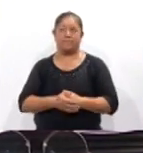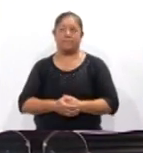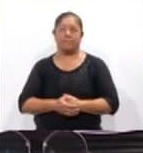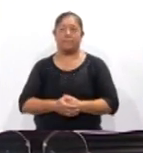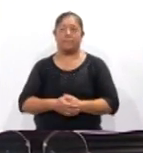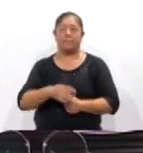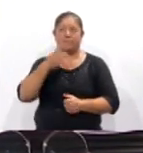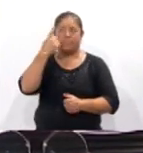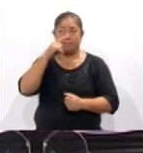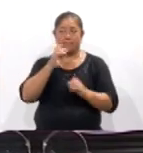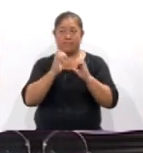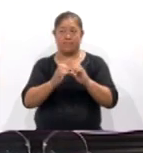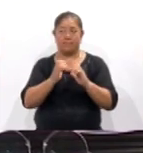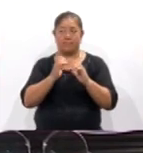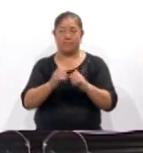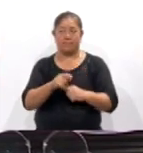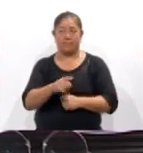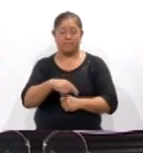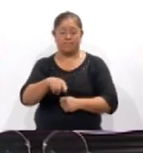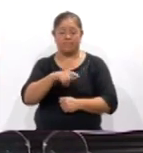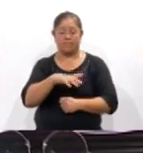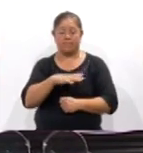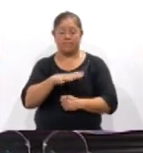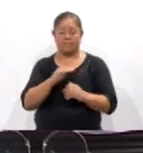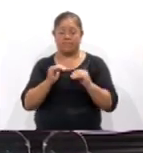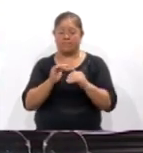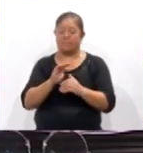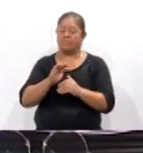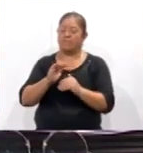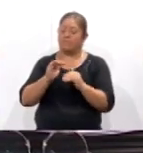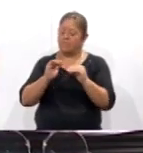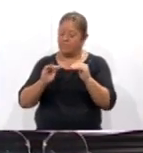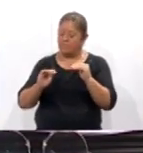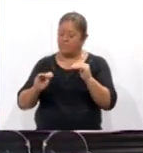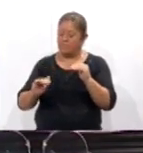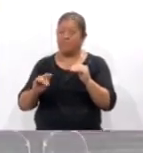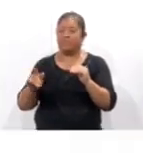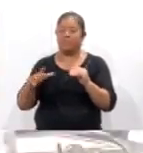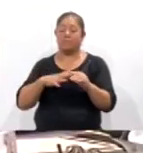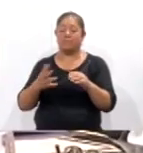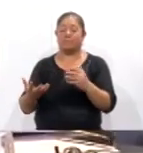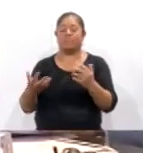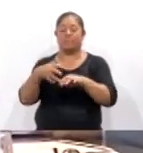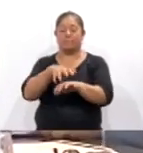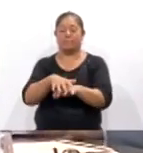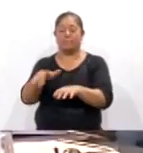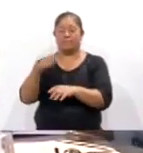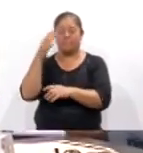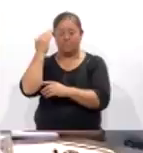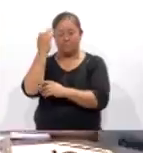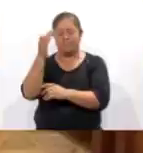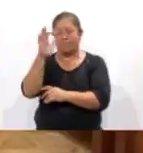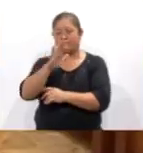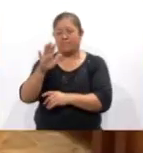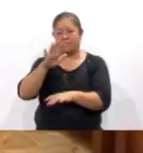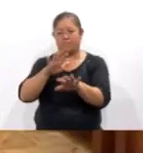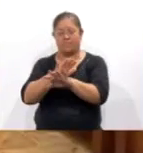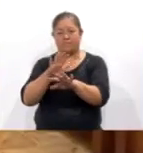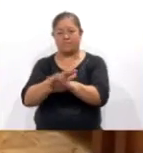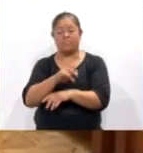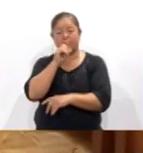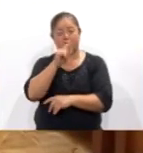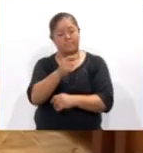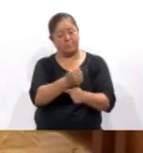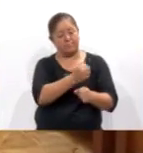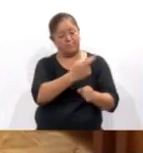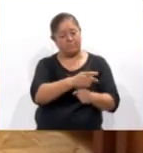fin de considerar criterios de mitigación y adaptación al cambio climático. A su vez, autoridades de la Secretaría de Medio